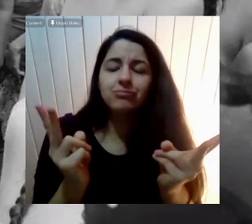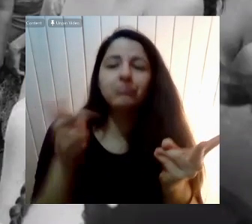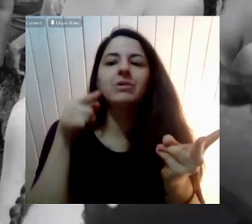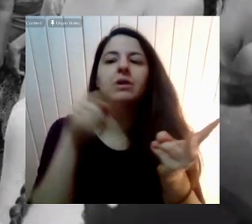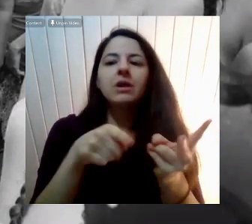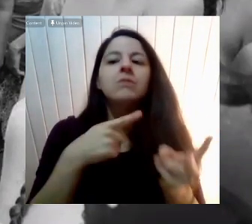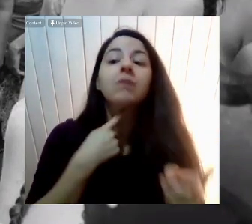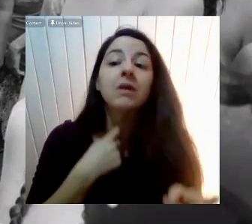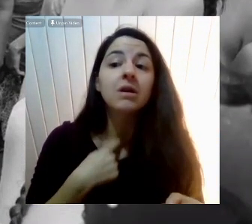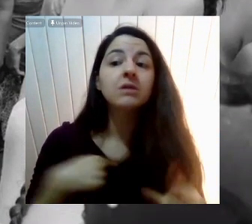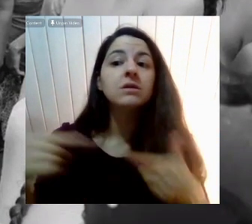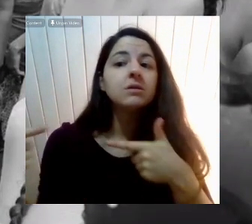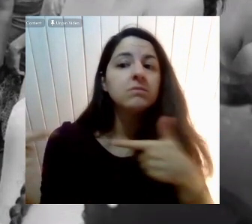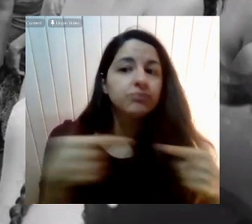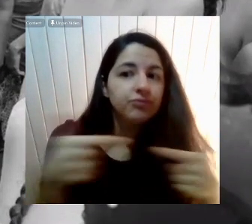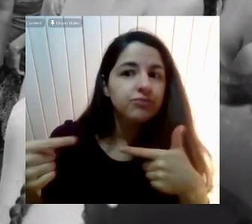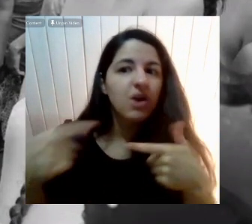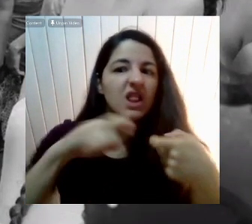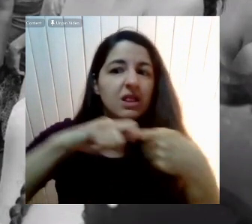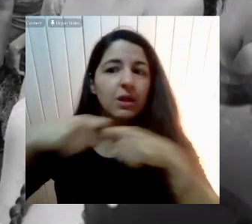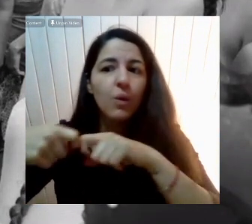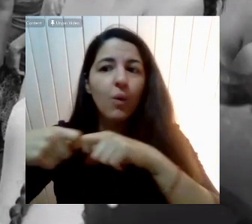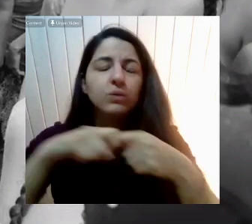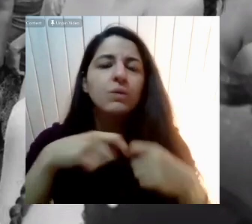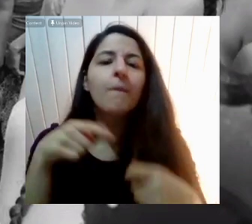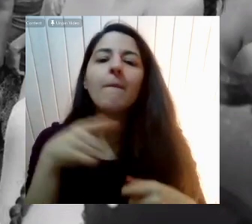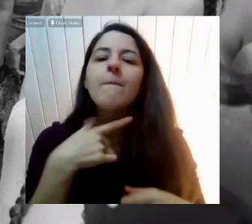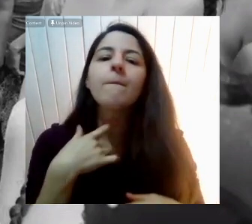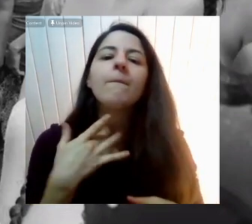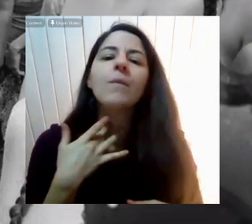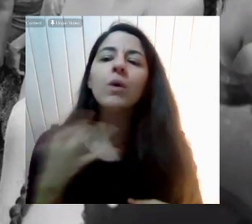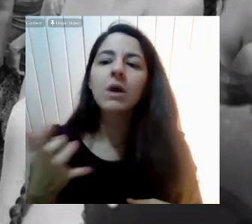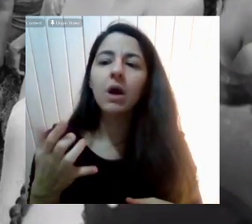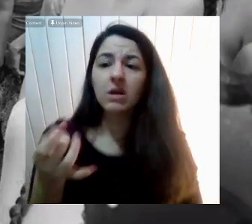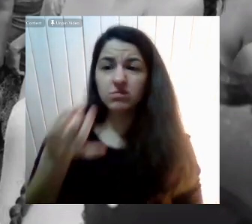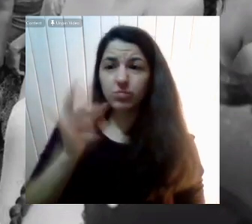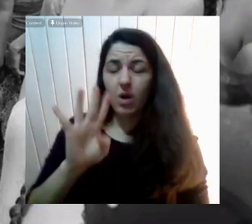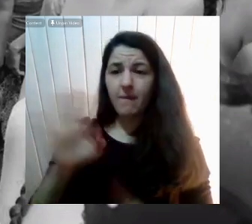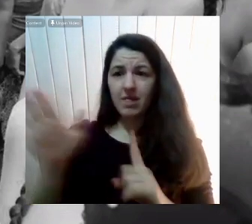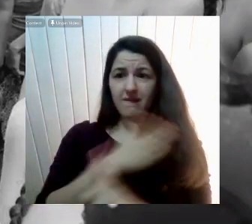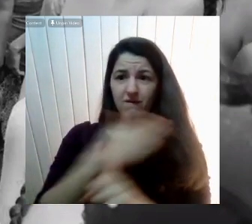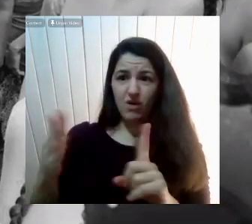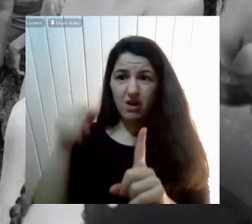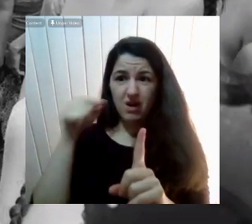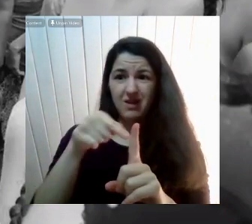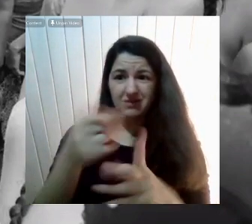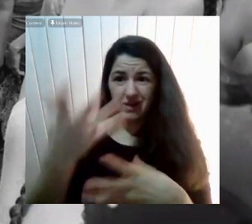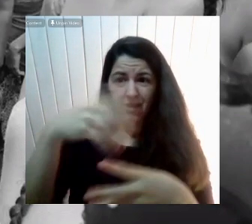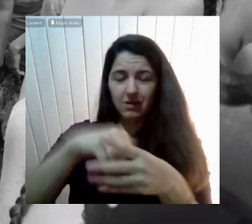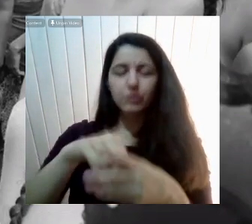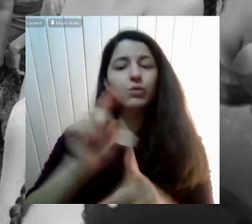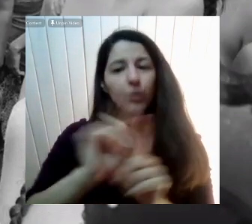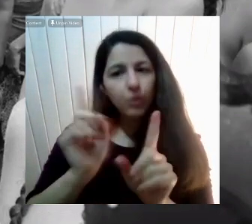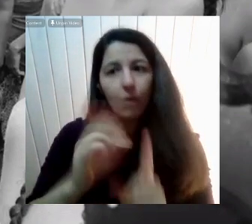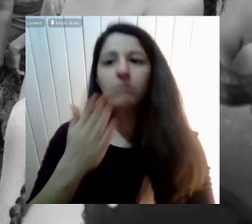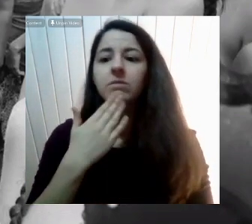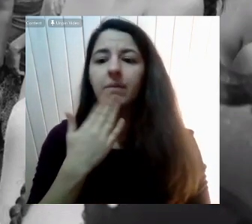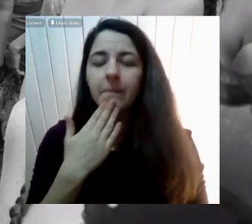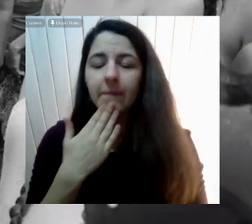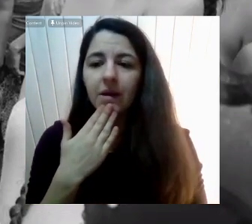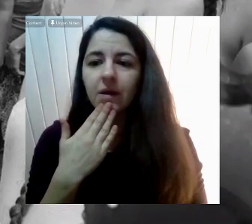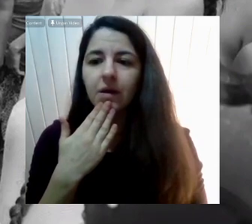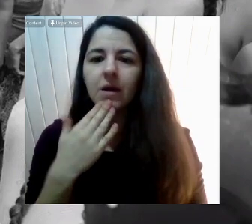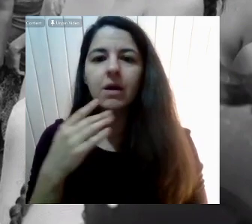Por lo que tiene Que ver Directamente Con la violencia Ocurrida En términos De eso De abuso Sino porque Vamos a empezar A